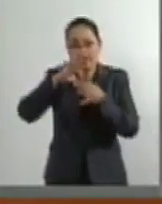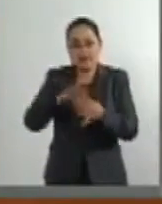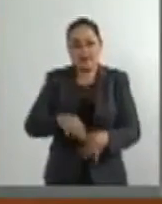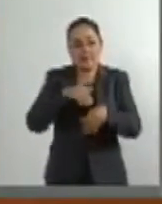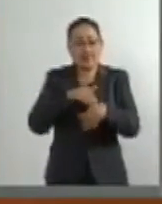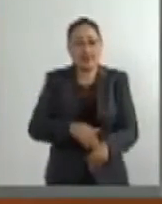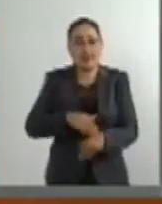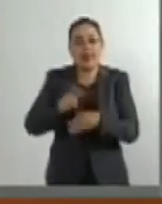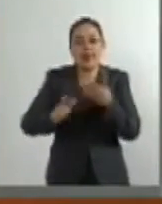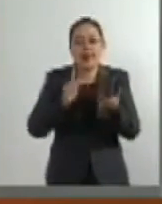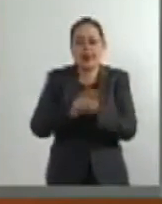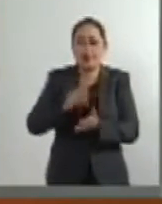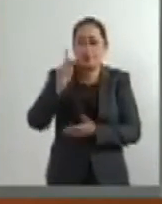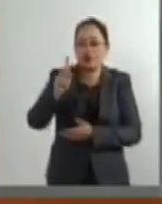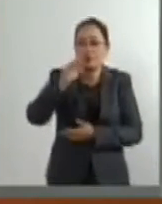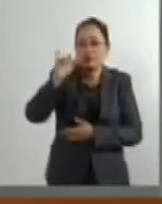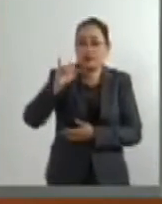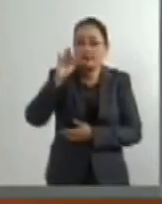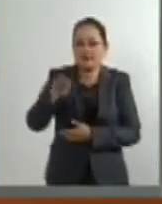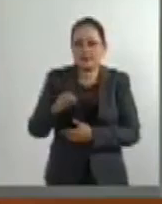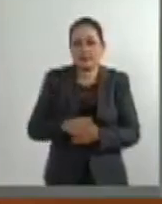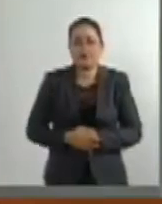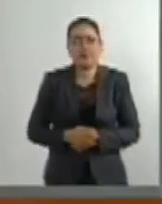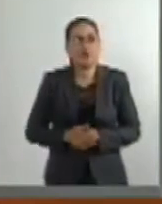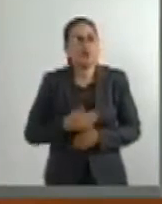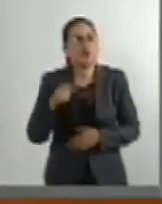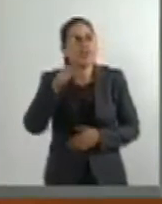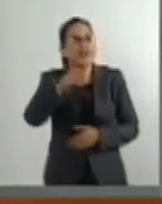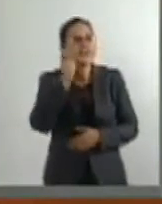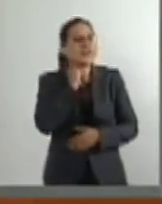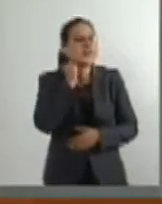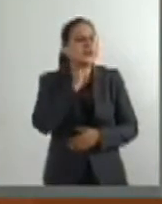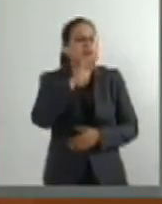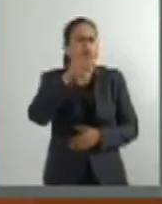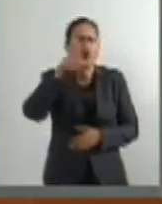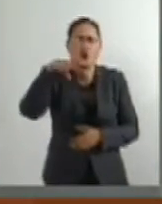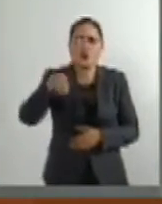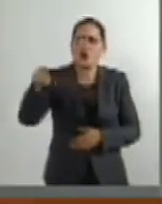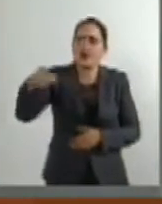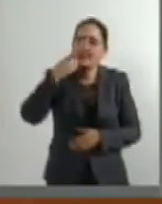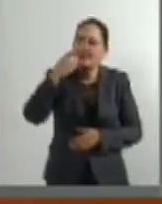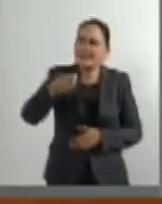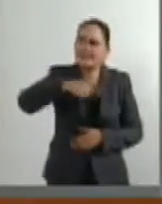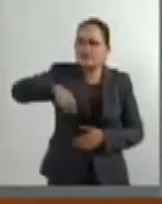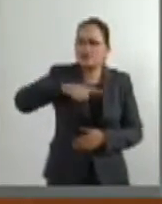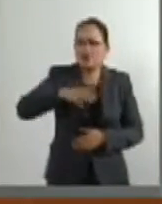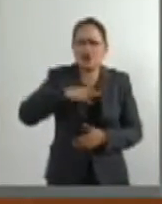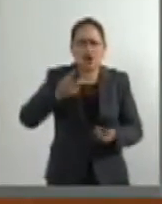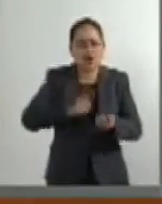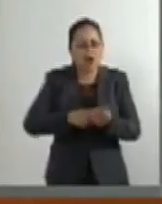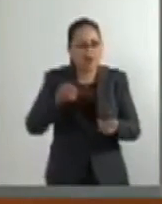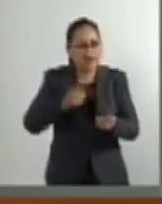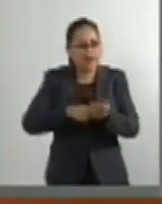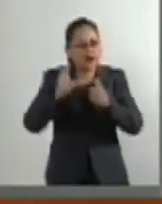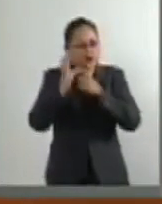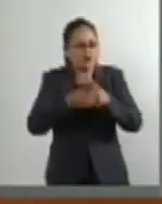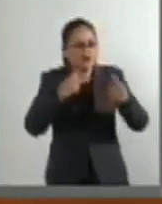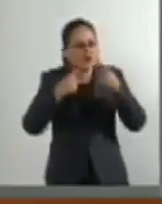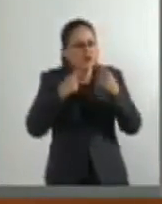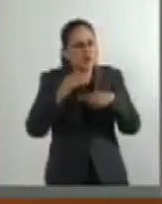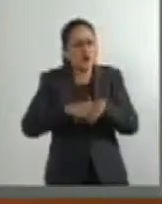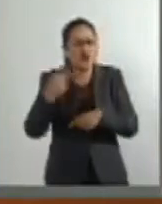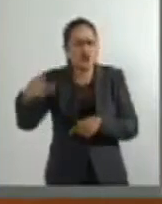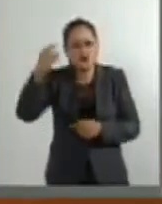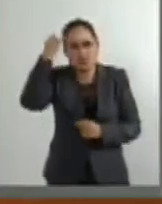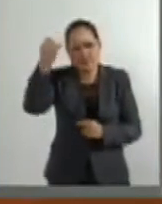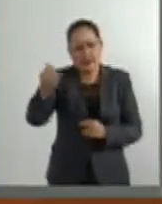Federación. ¿Cuál qué motivó al señor senador Romo al presentar la iniciativa y que lo discutimos a manera amplia en la Comisión de